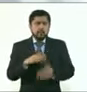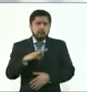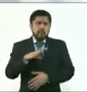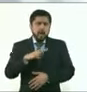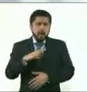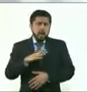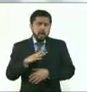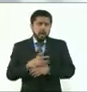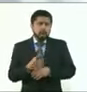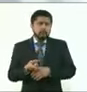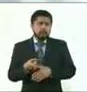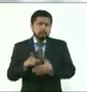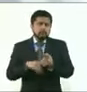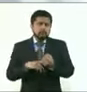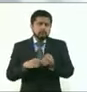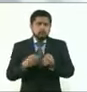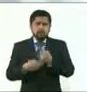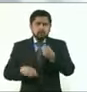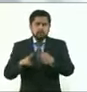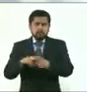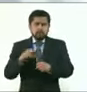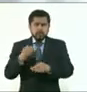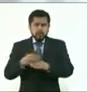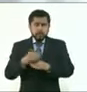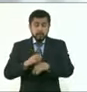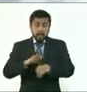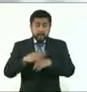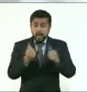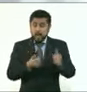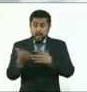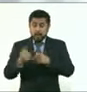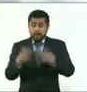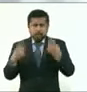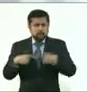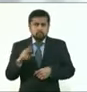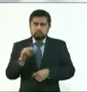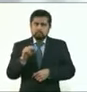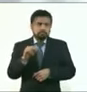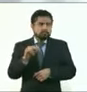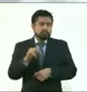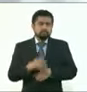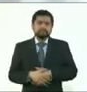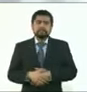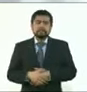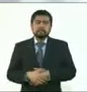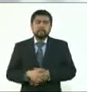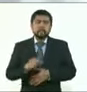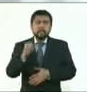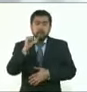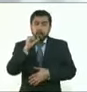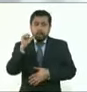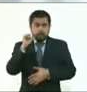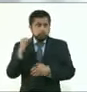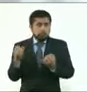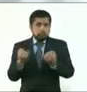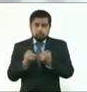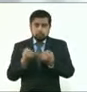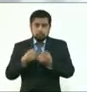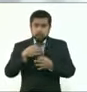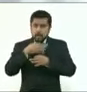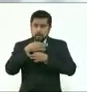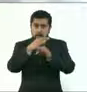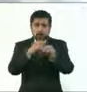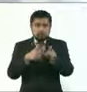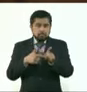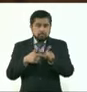espacio en los hospitales, no hay saturación y las medidas que se anunciaron el día de ayer, seguimos con esas mismas medidas. También